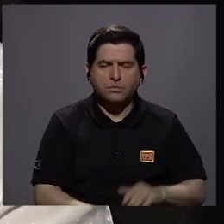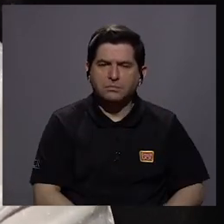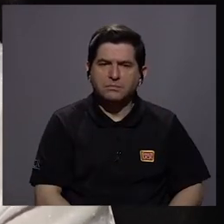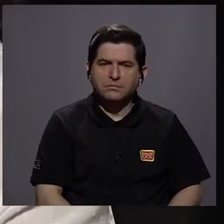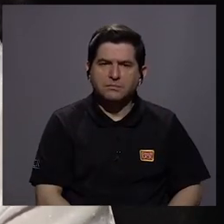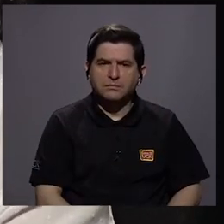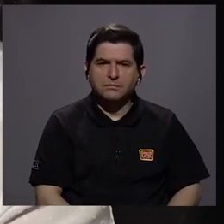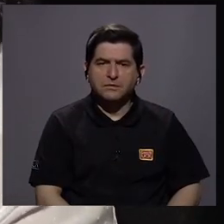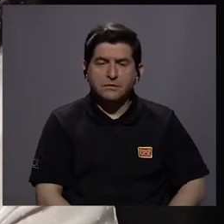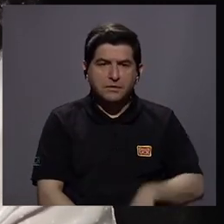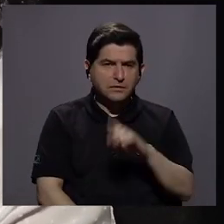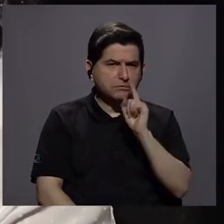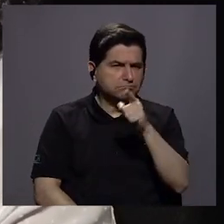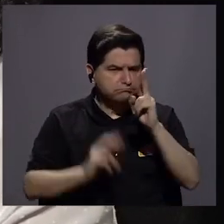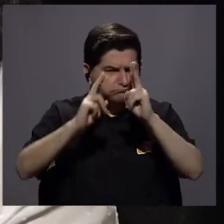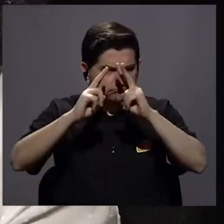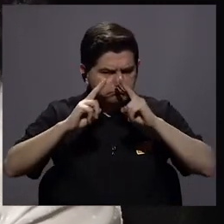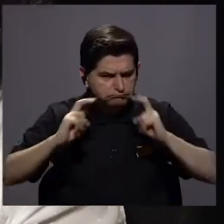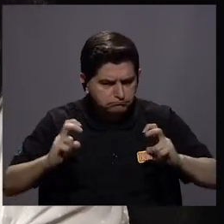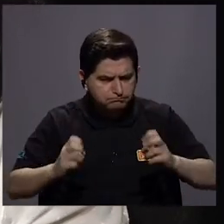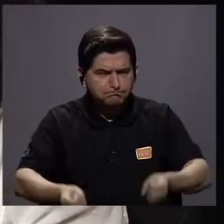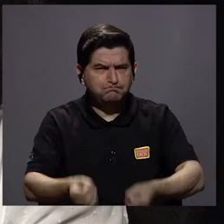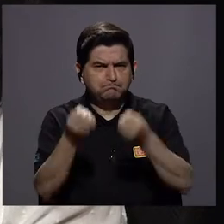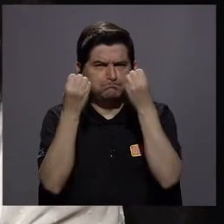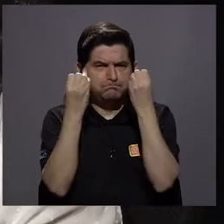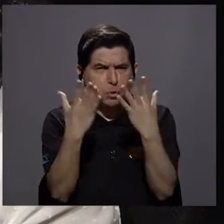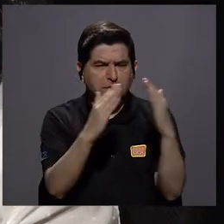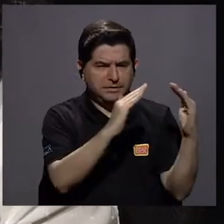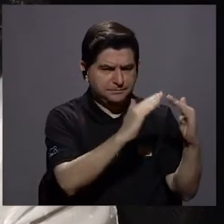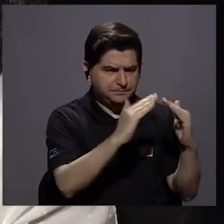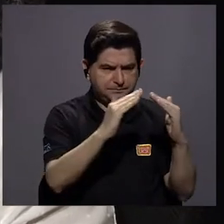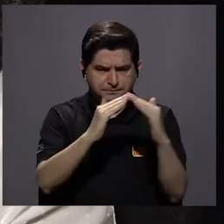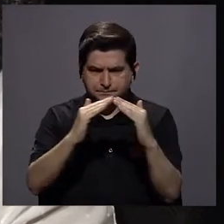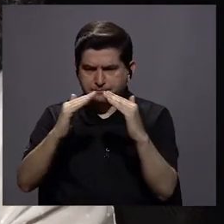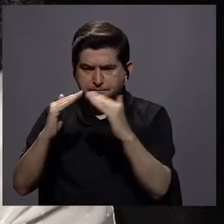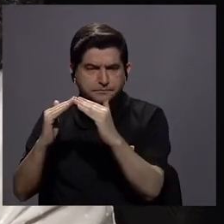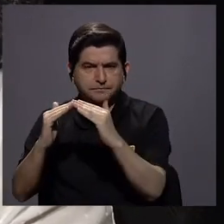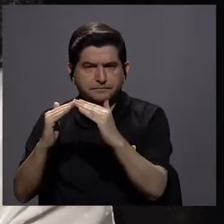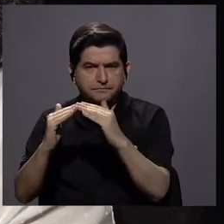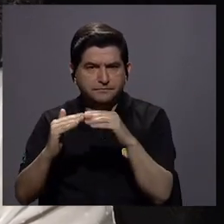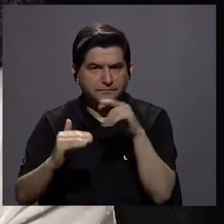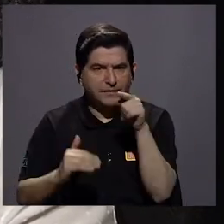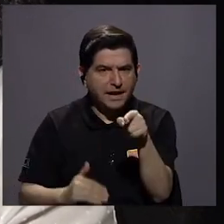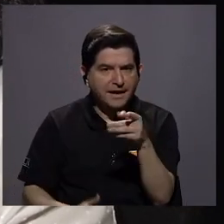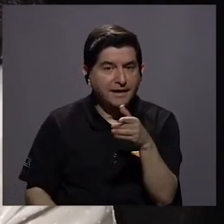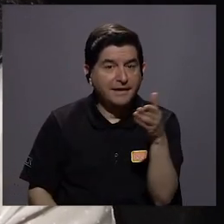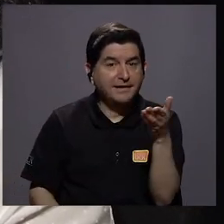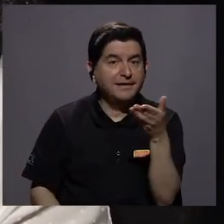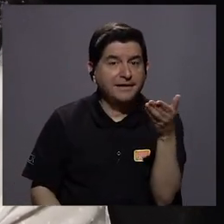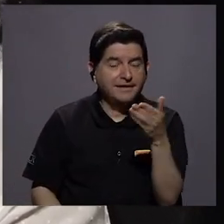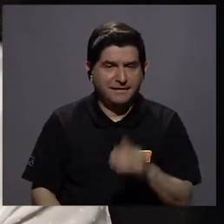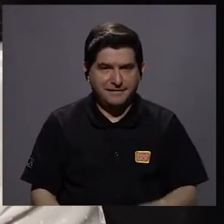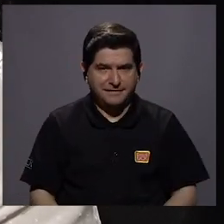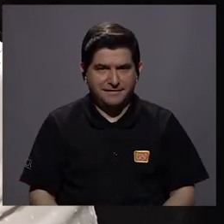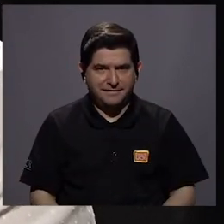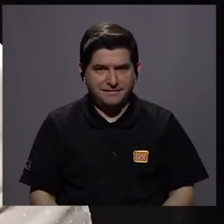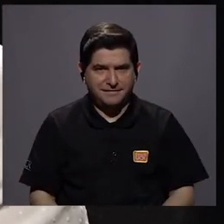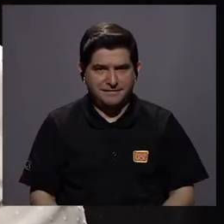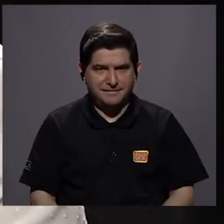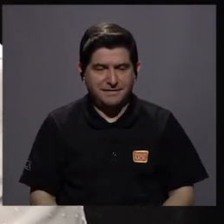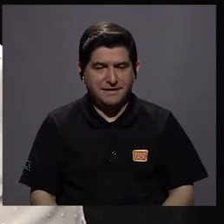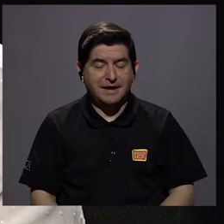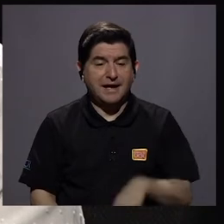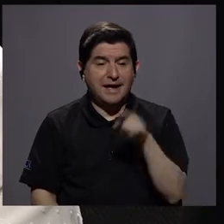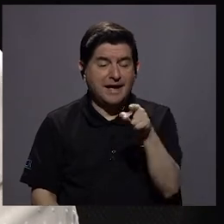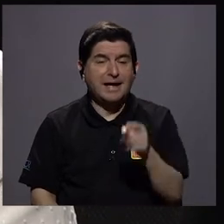Y sobre todo, si usted analiza que son muchos los hogares que son que, o más bien, son